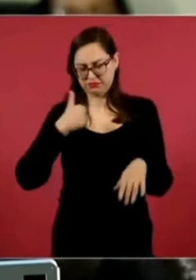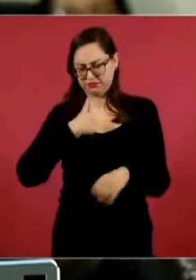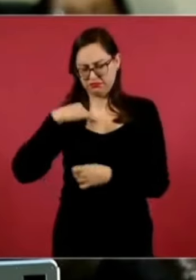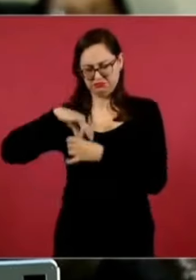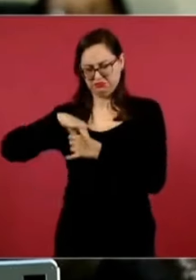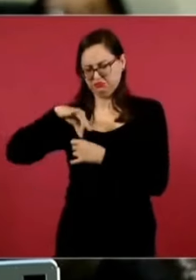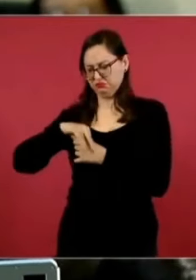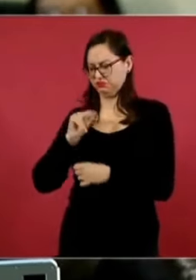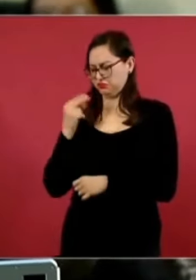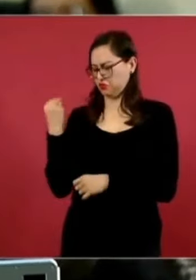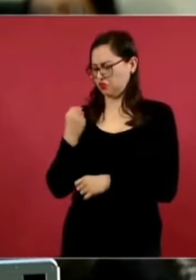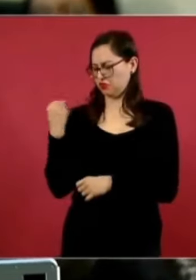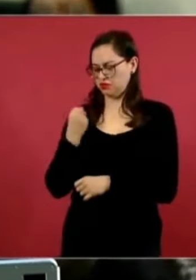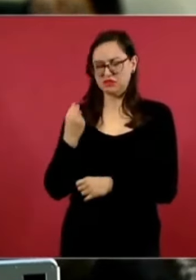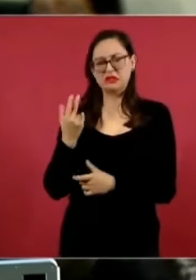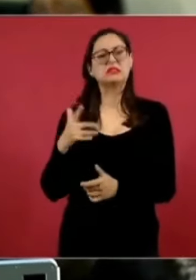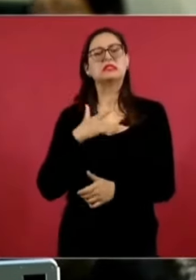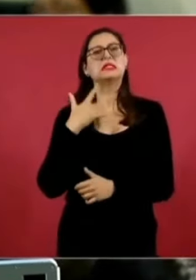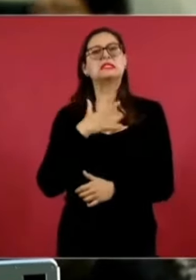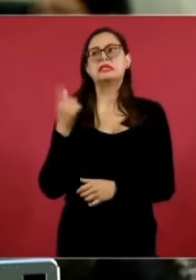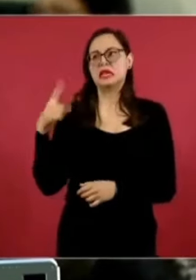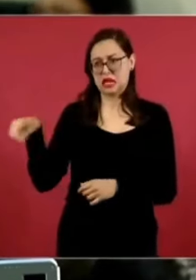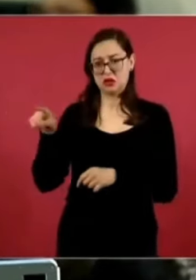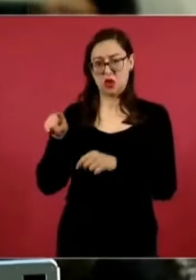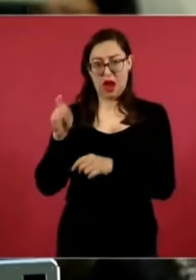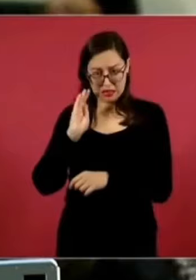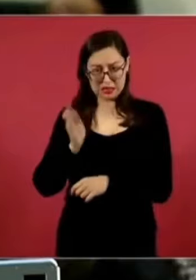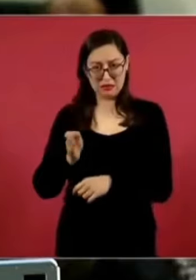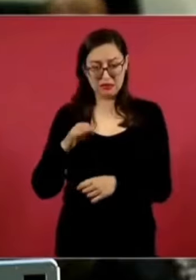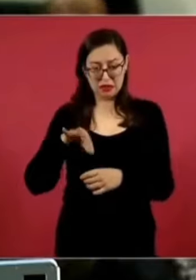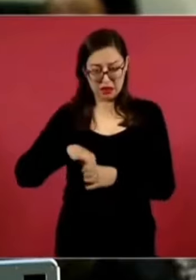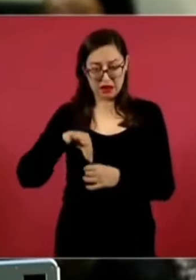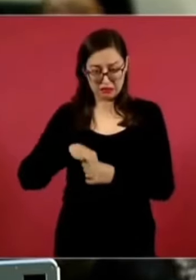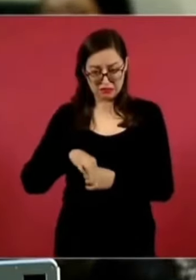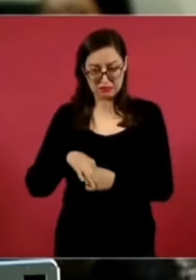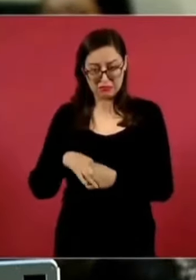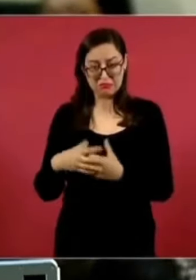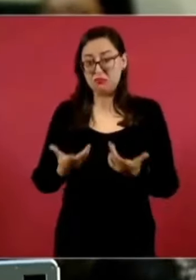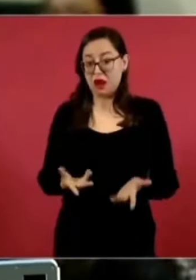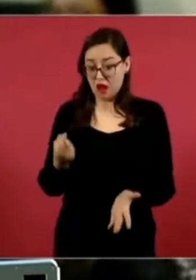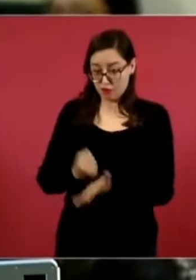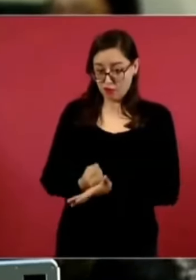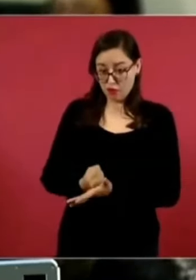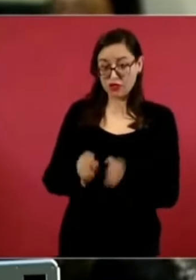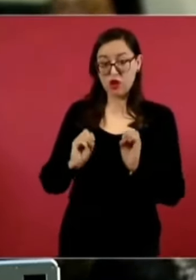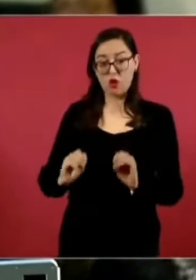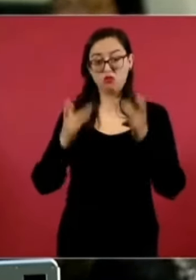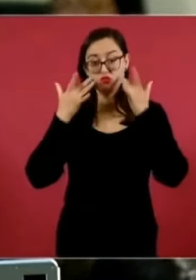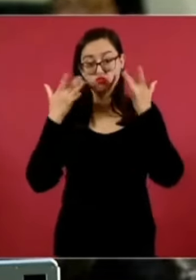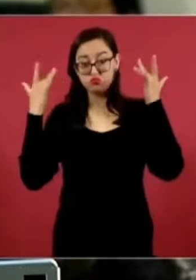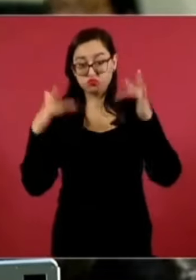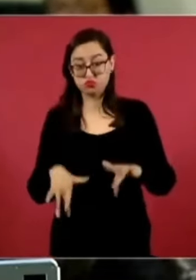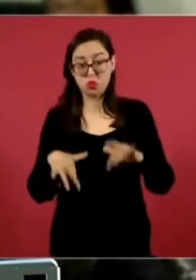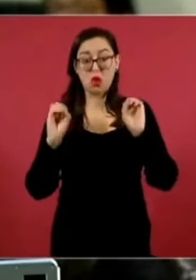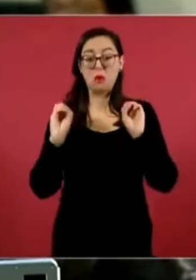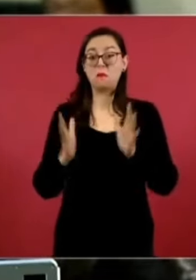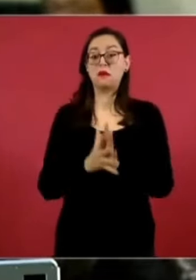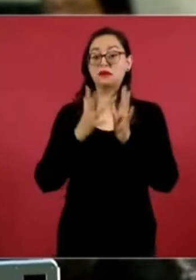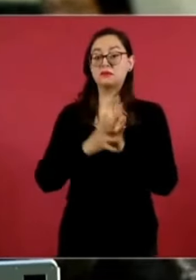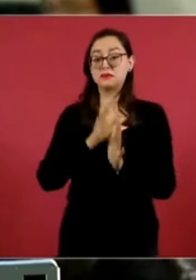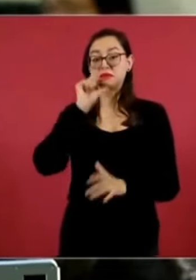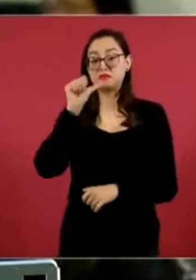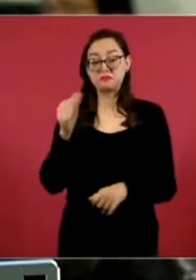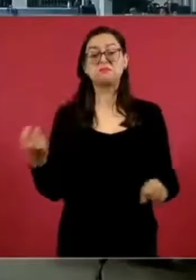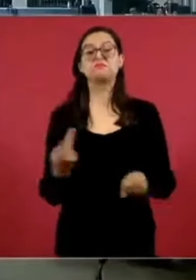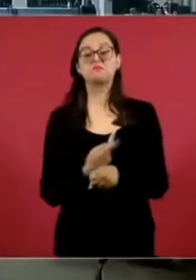¿Usted ve a los actuales ministros participando en un proceso electoral? ¿Serían obligados o estarían en su derecho de no participar? ¿Qué pasaría en